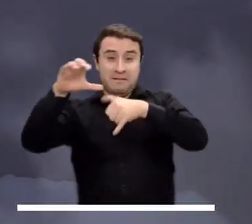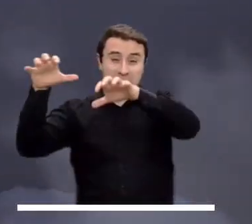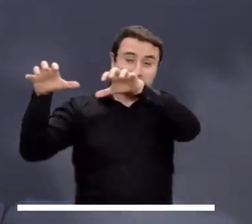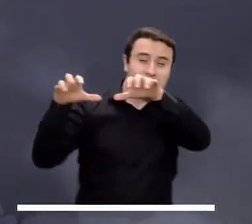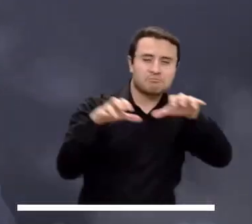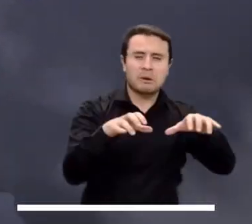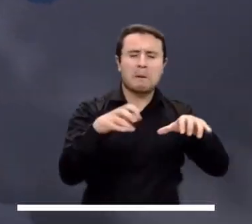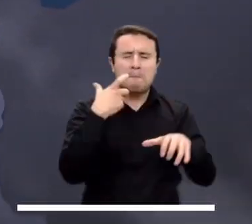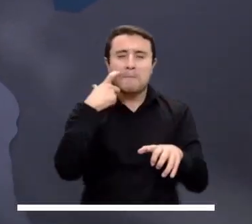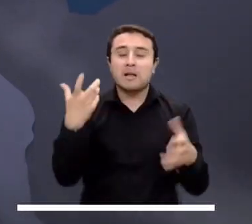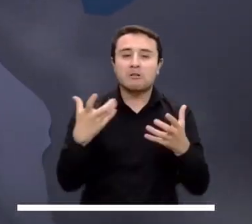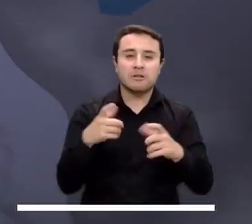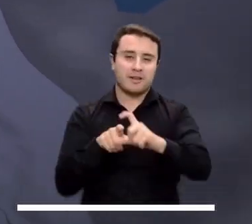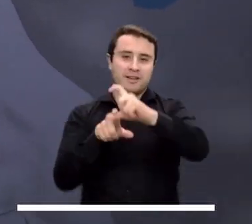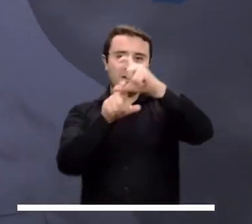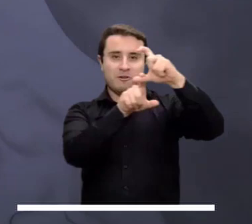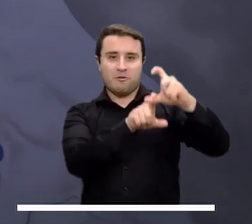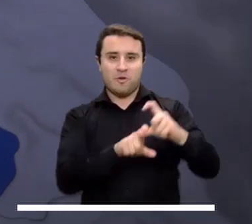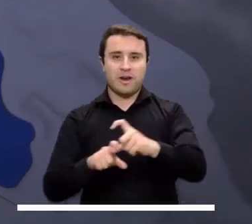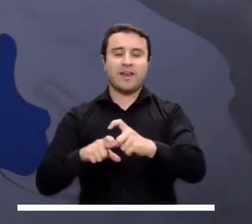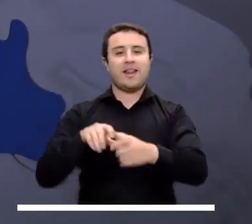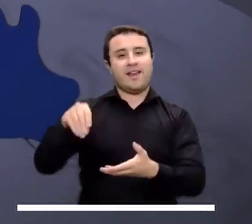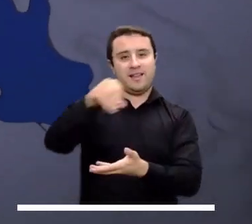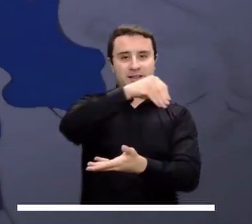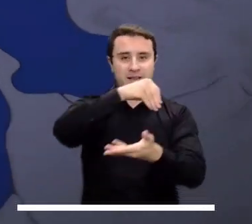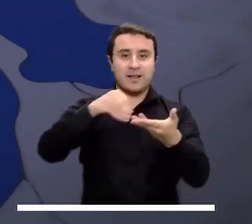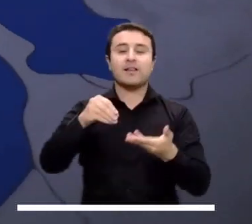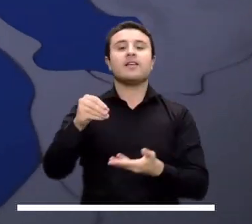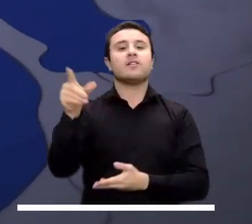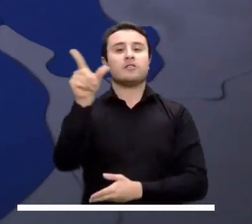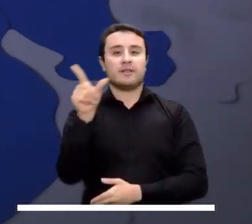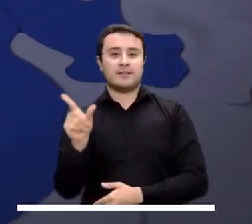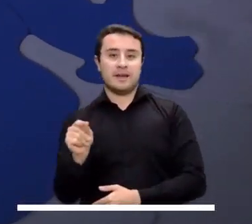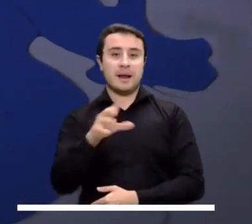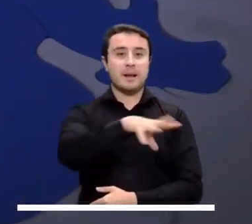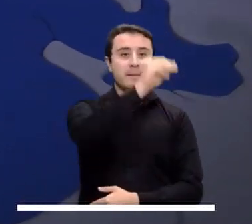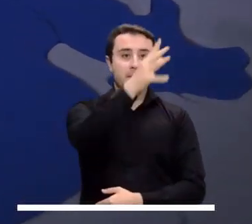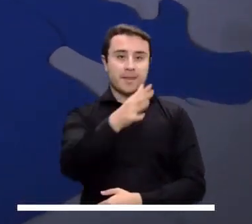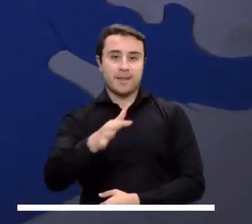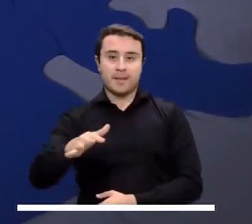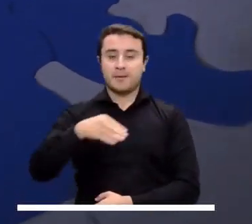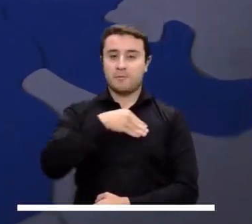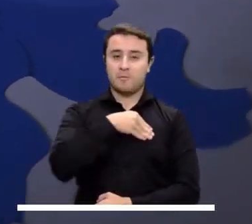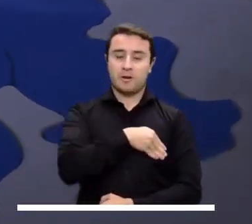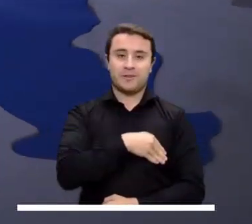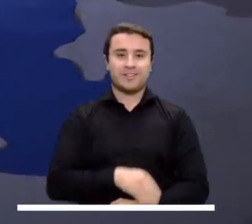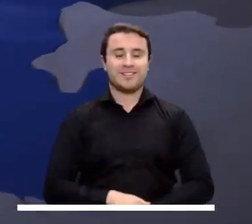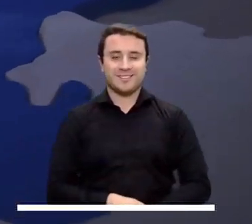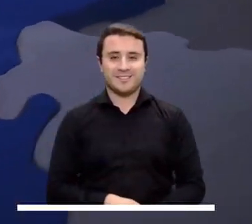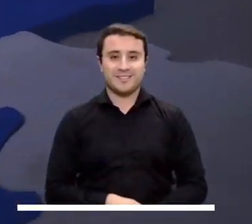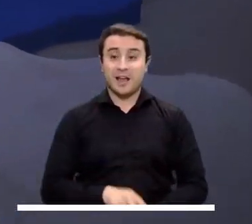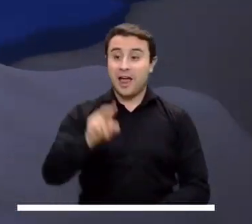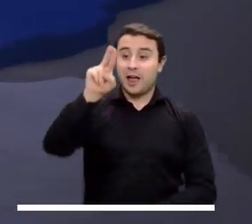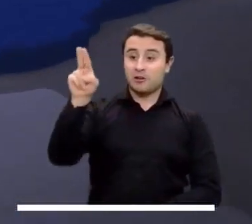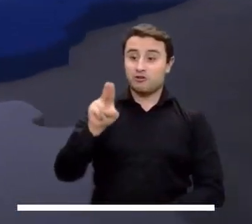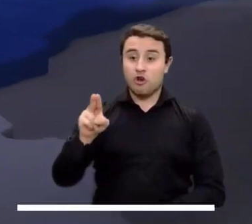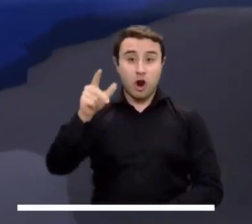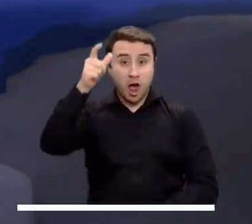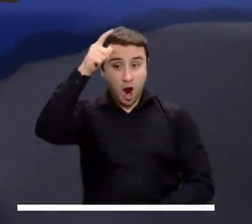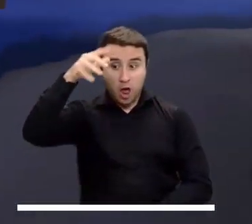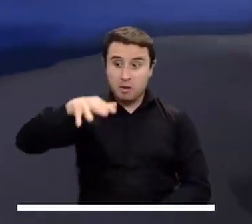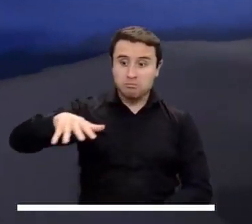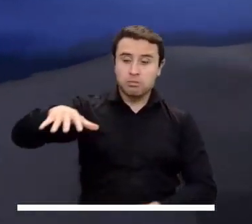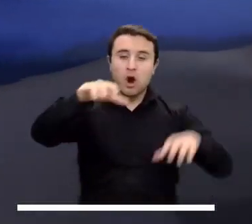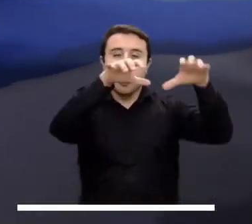Las precipitaciones más significativas del Caribe podrían presentarse en La Guajira, Atlántico, Cesar, Magdalena y Bolívar. Por su parte,